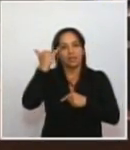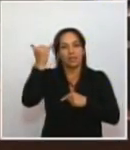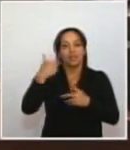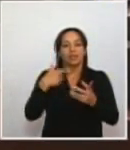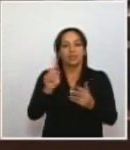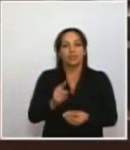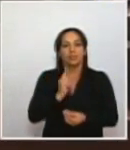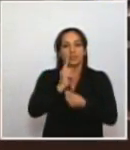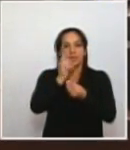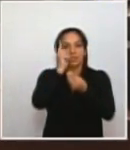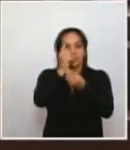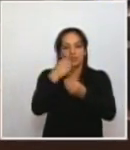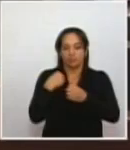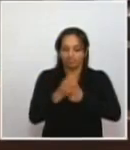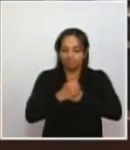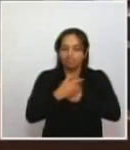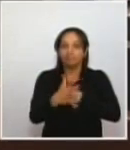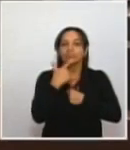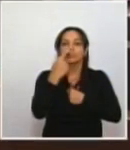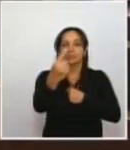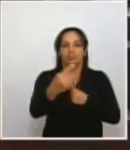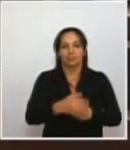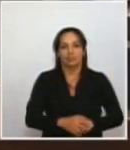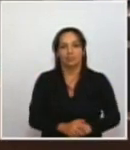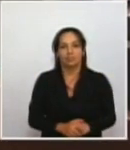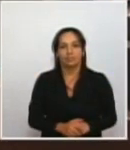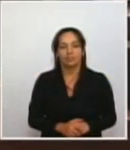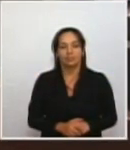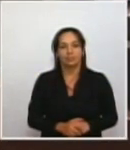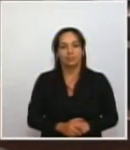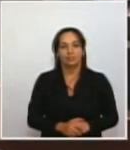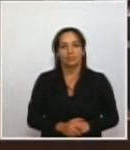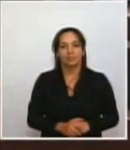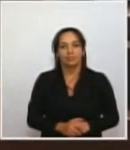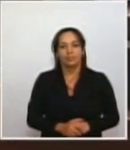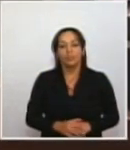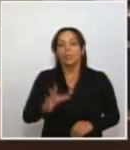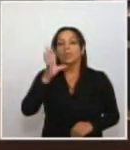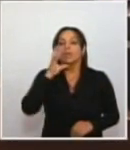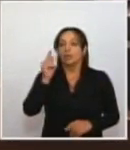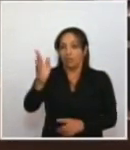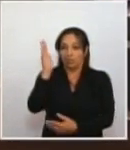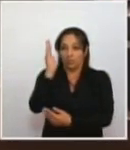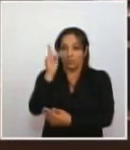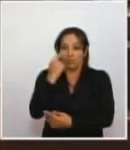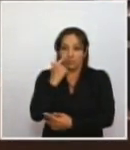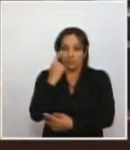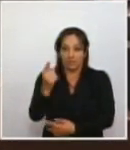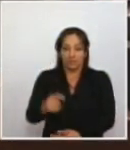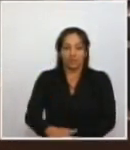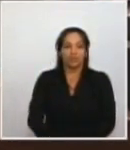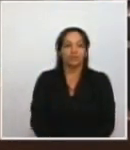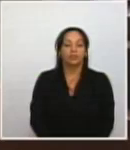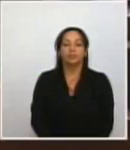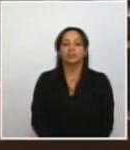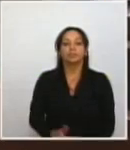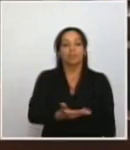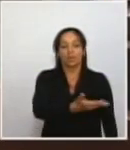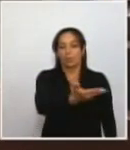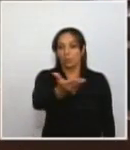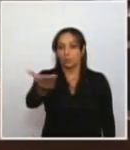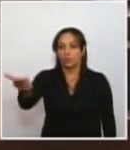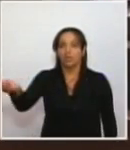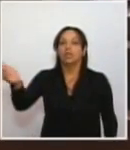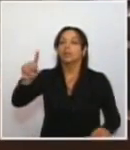políticamente honesto para decirlos. Señores ponentes, a ustedes